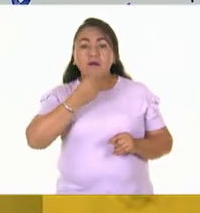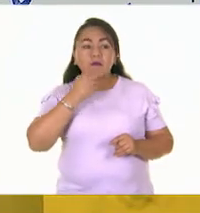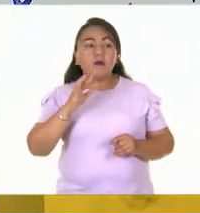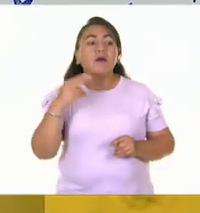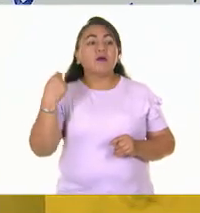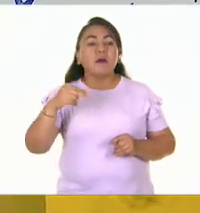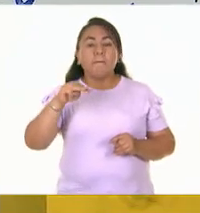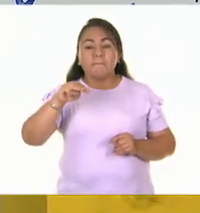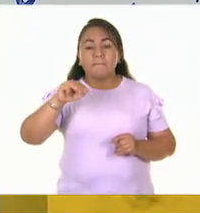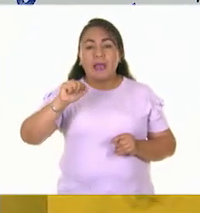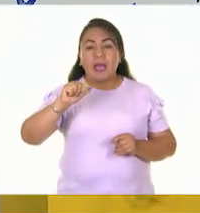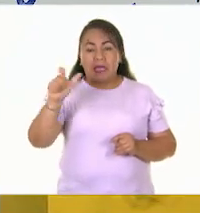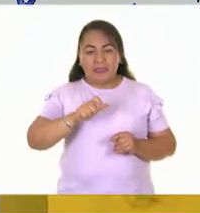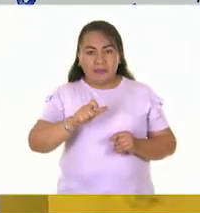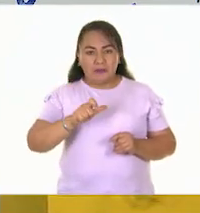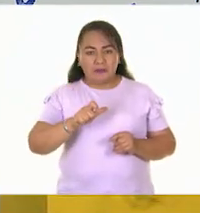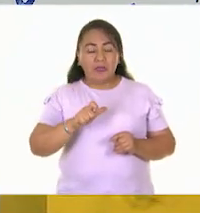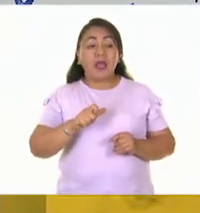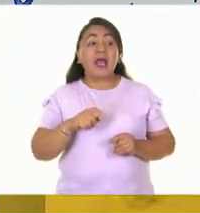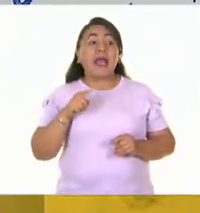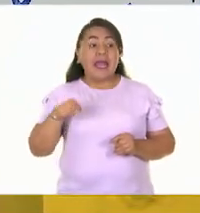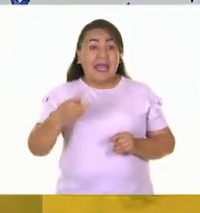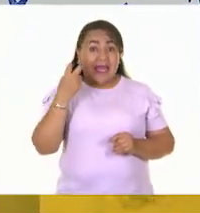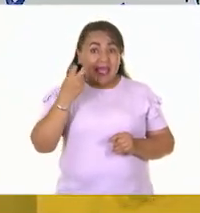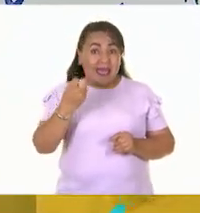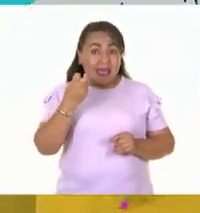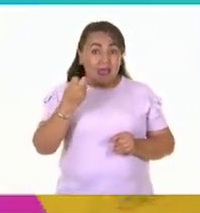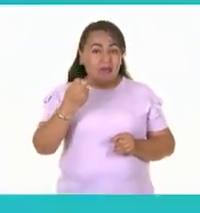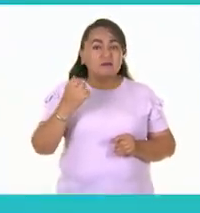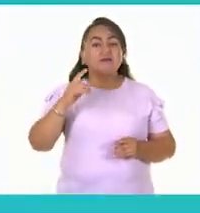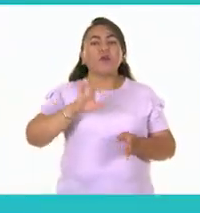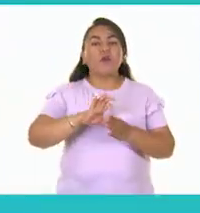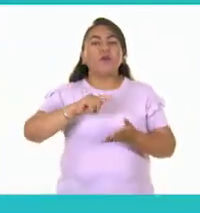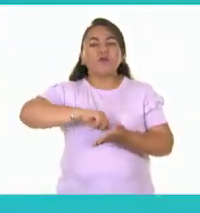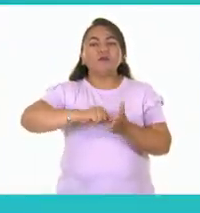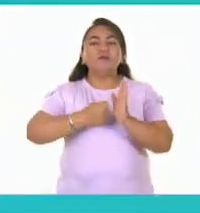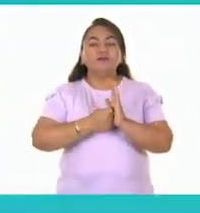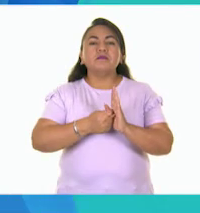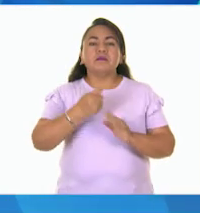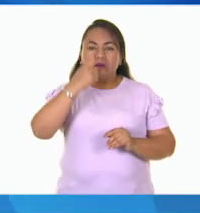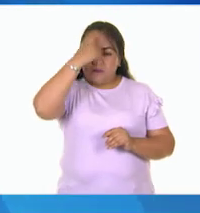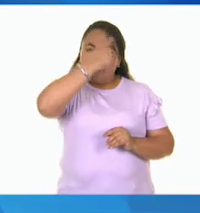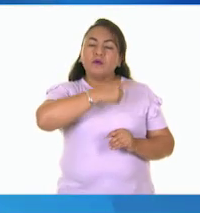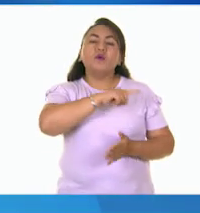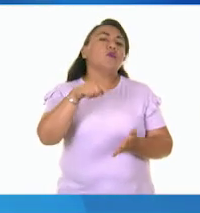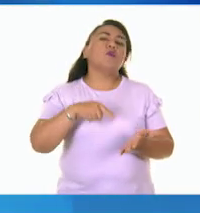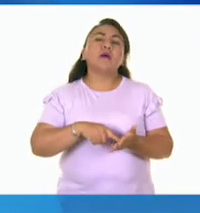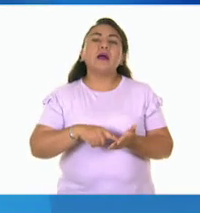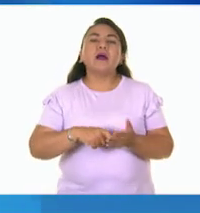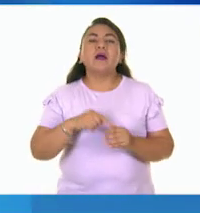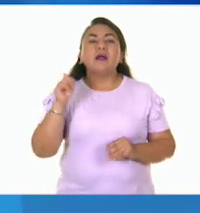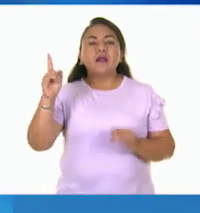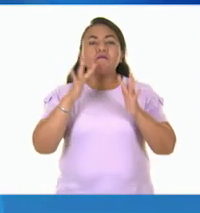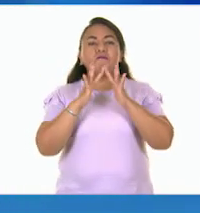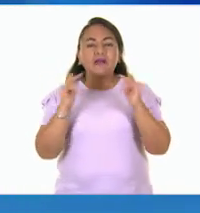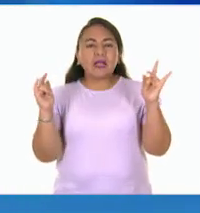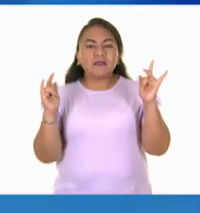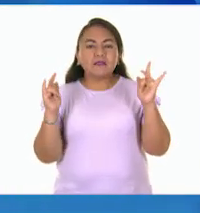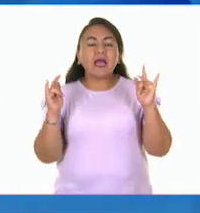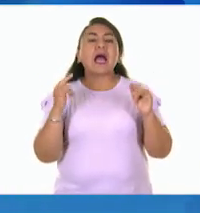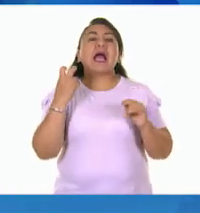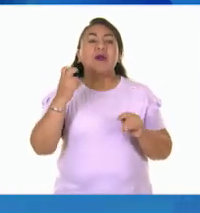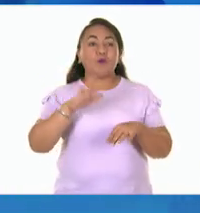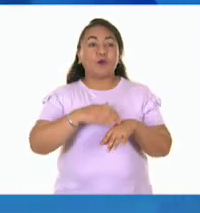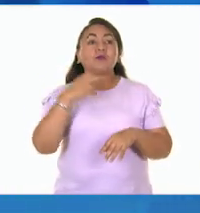llamaba Max Ernst. Ajá. Y esta técnica, pues fue inventada... En Francia, ¿verdad? Fue en Francia. De ahí viene el nombre,